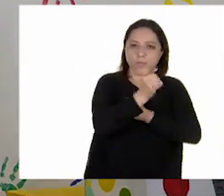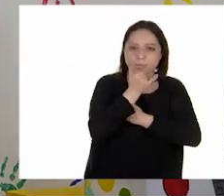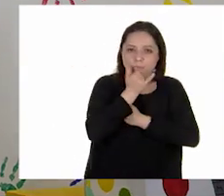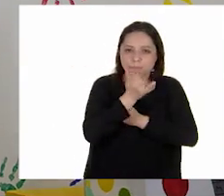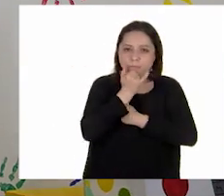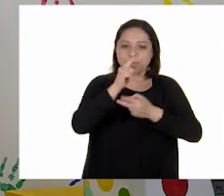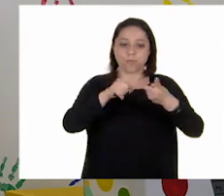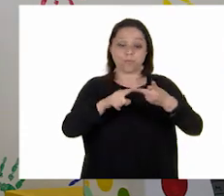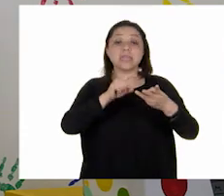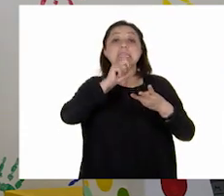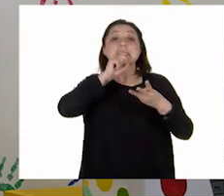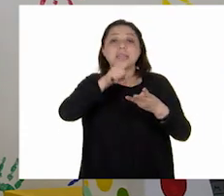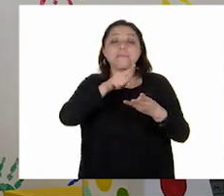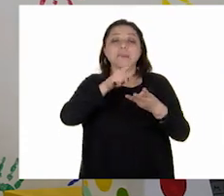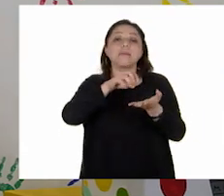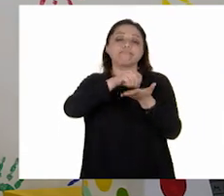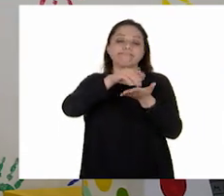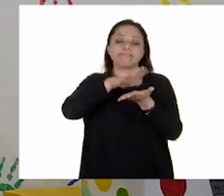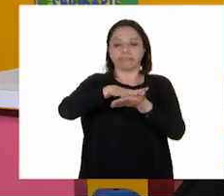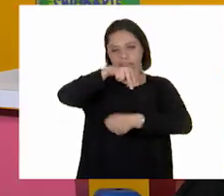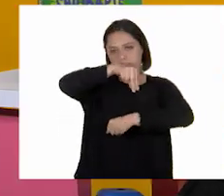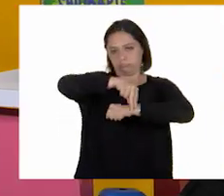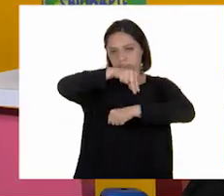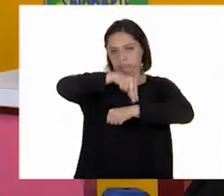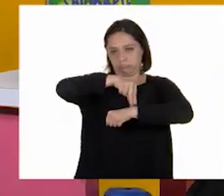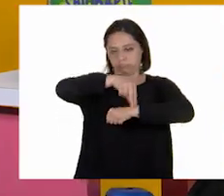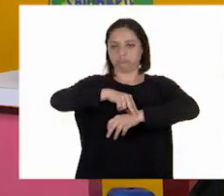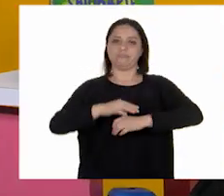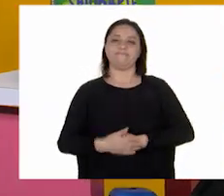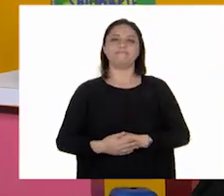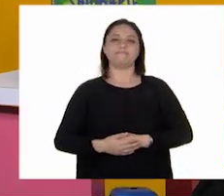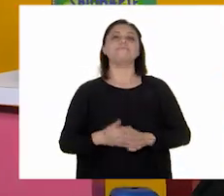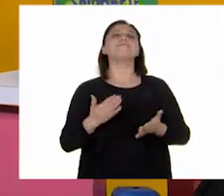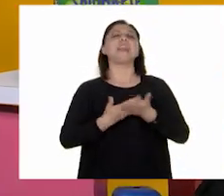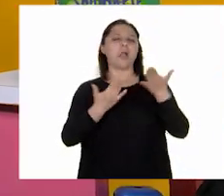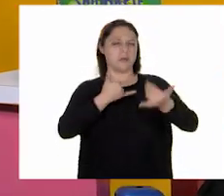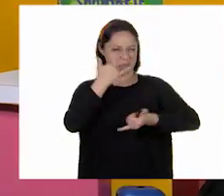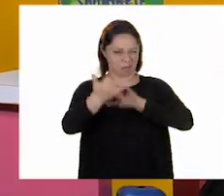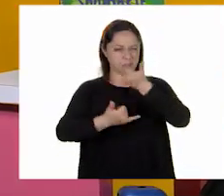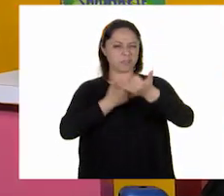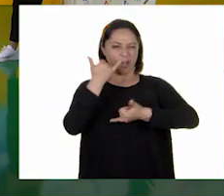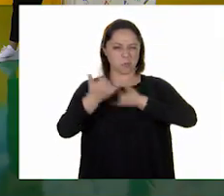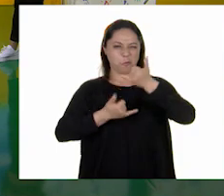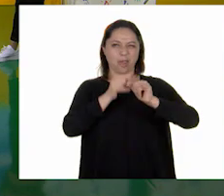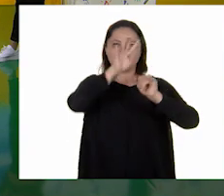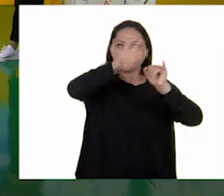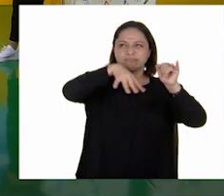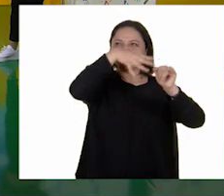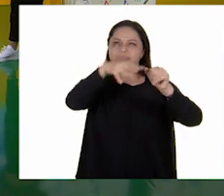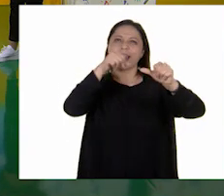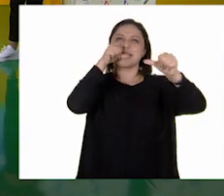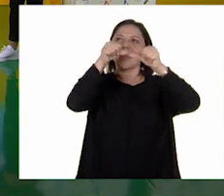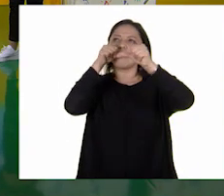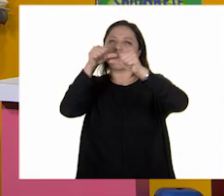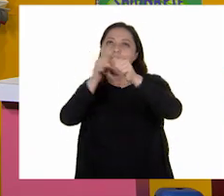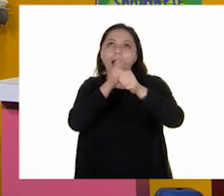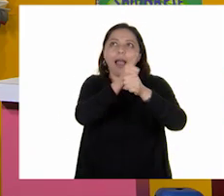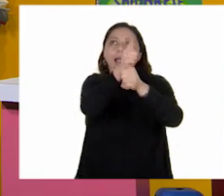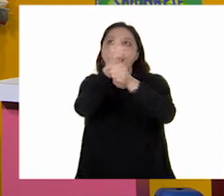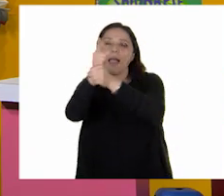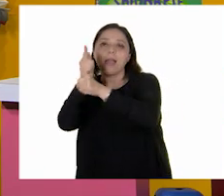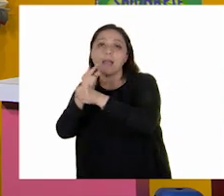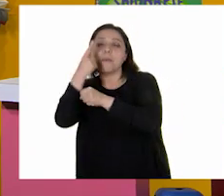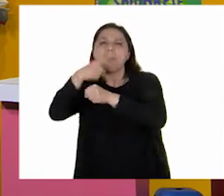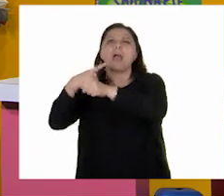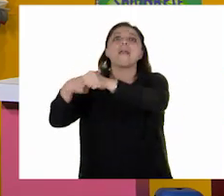un apartado de citas médicas. Vamos a jugar con la sopa de letras para conocer las enfermedades que se previenen con las